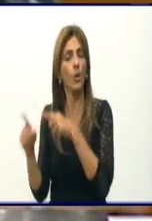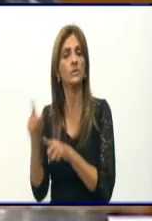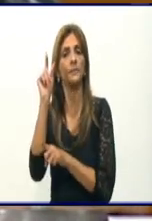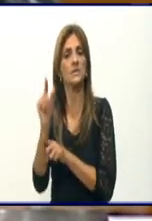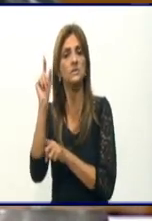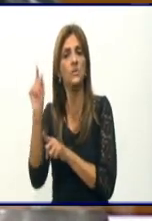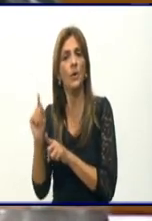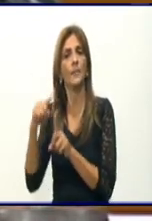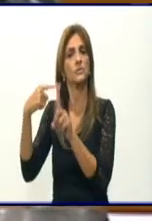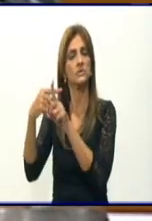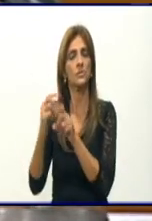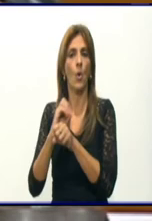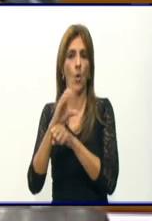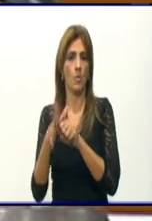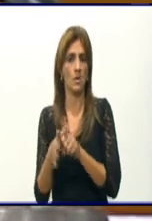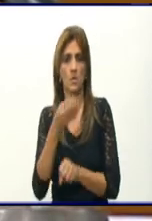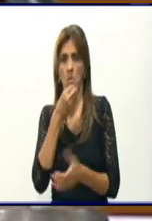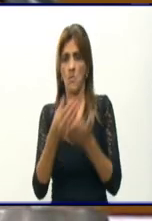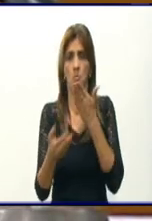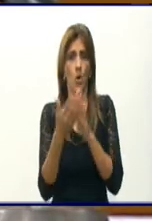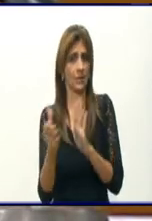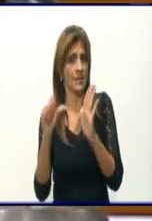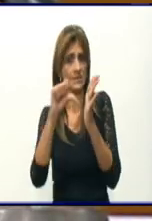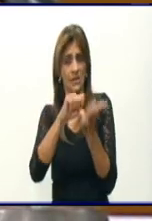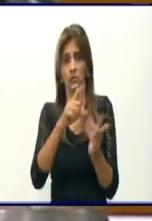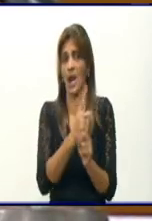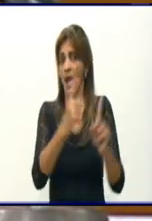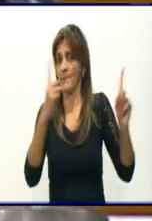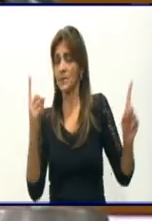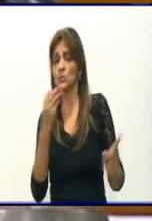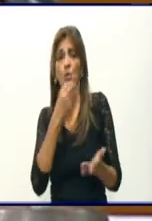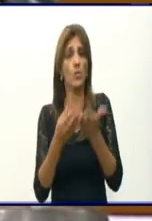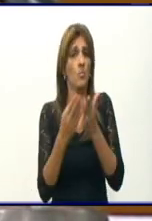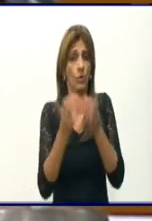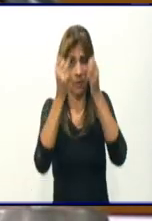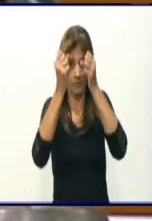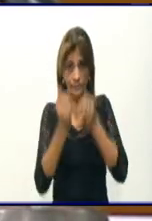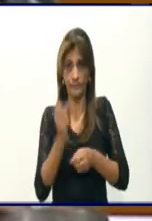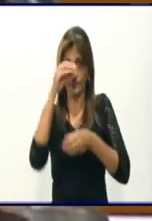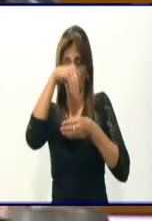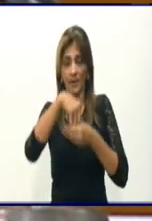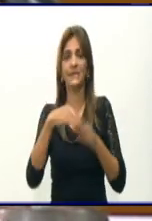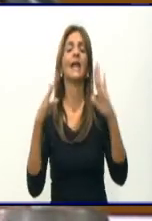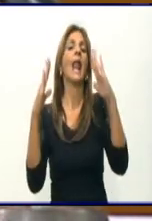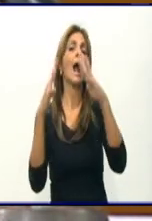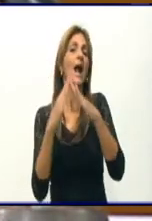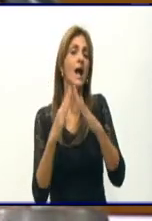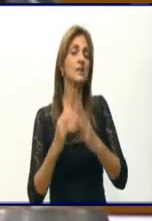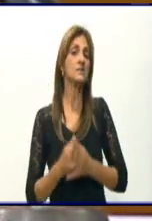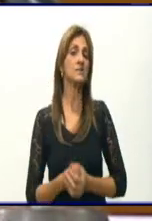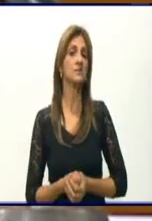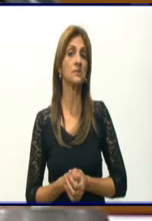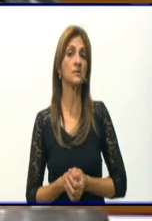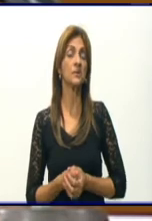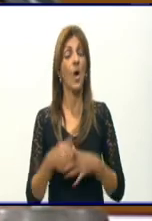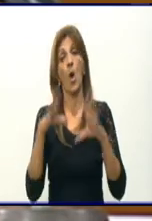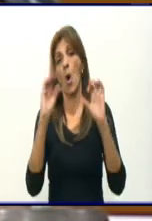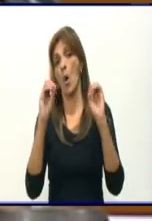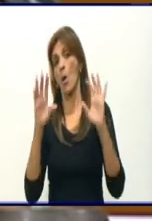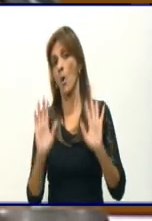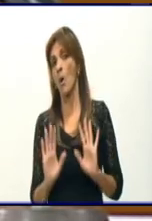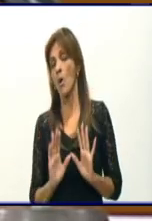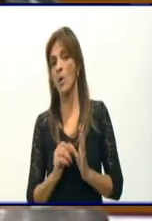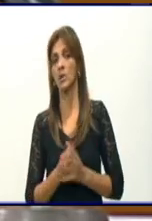centro de aislamiento, ya sea en un ingreso domiciliario, en lo que se define el lugar o se habilitan las